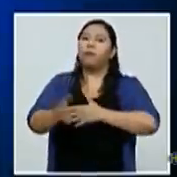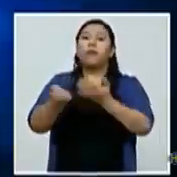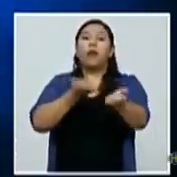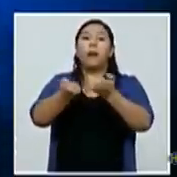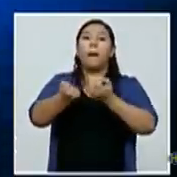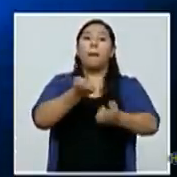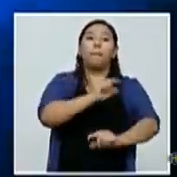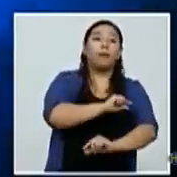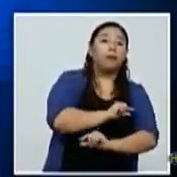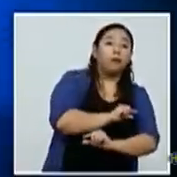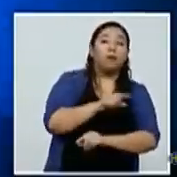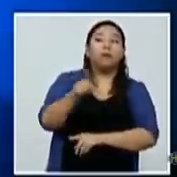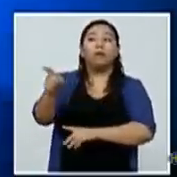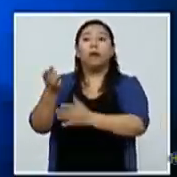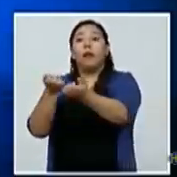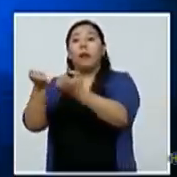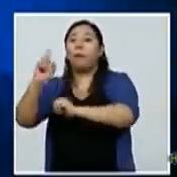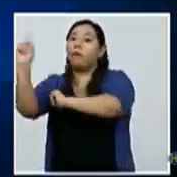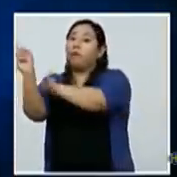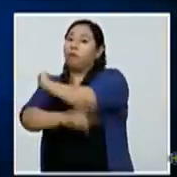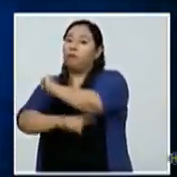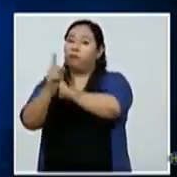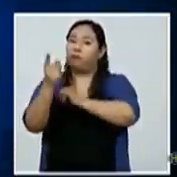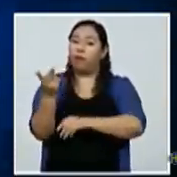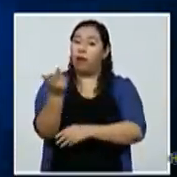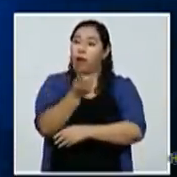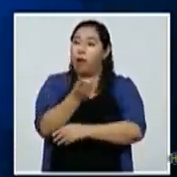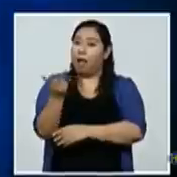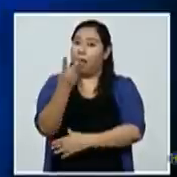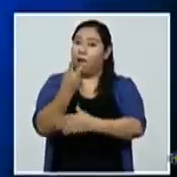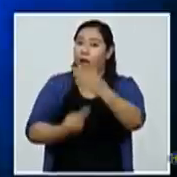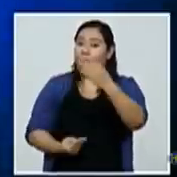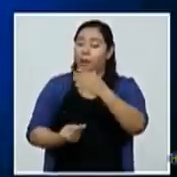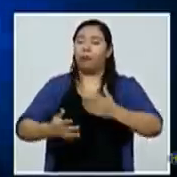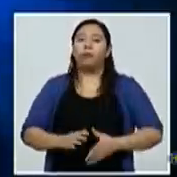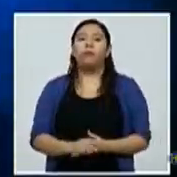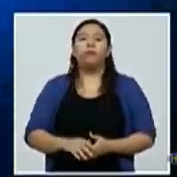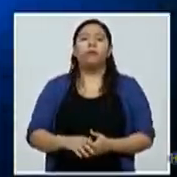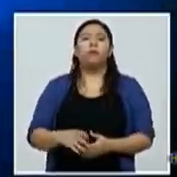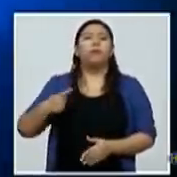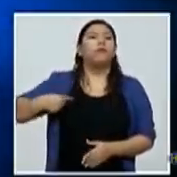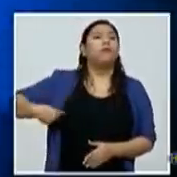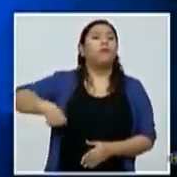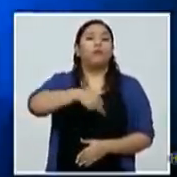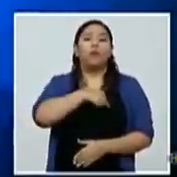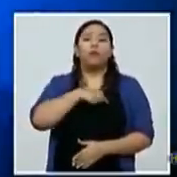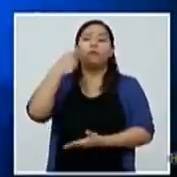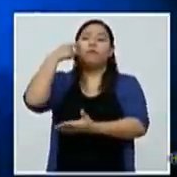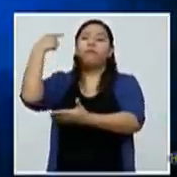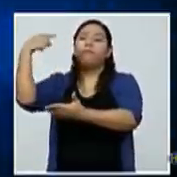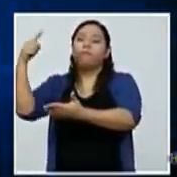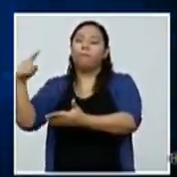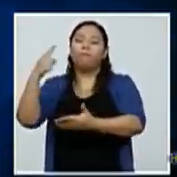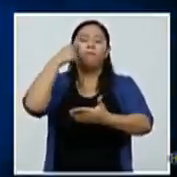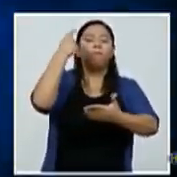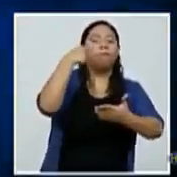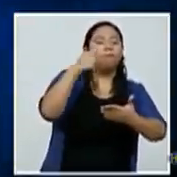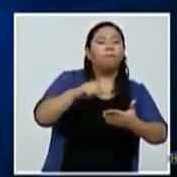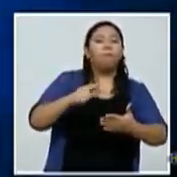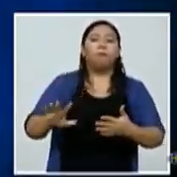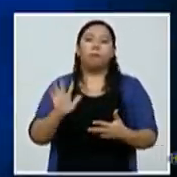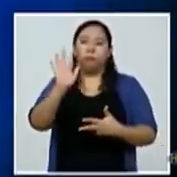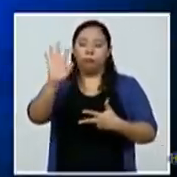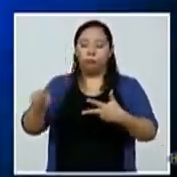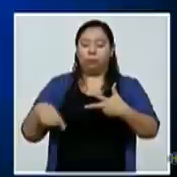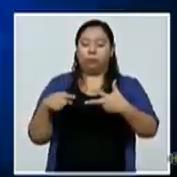como comercio. Para ello, Sinajer a nivel nacional hará supervisiones de cumplimiento. Tercero, la